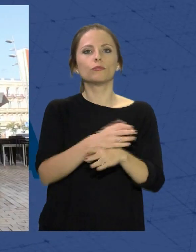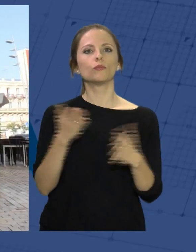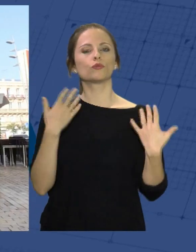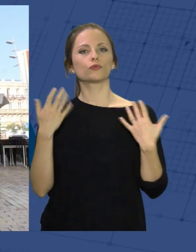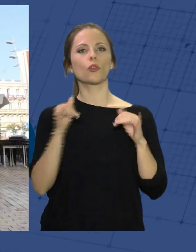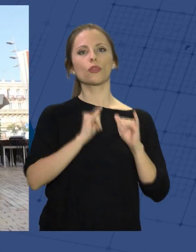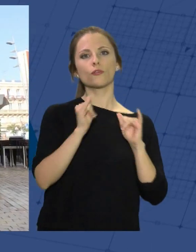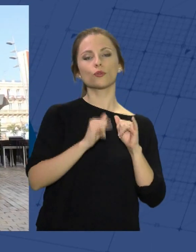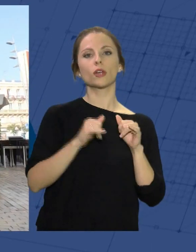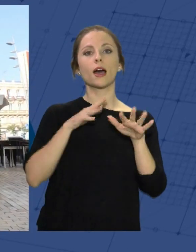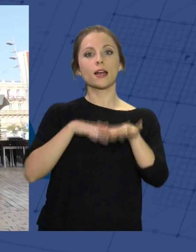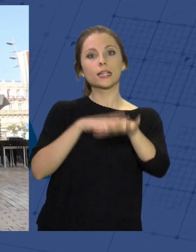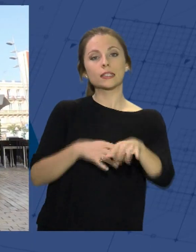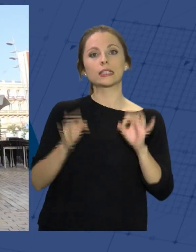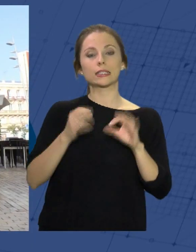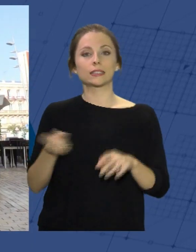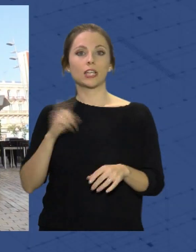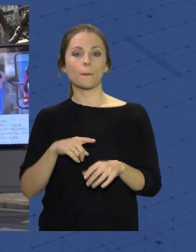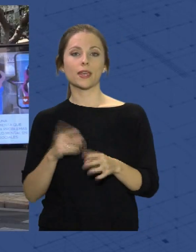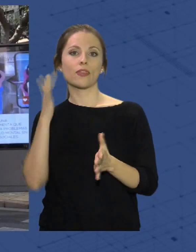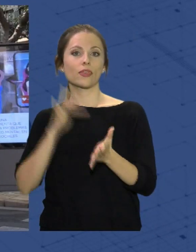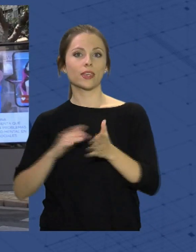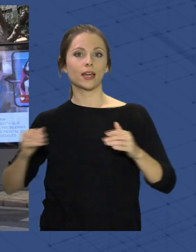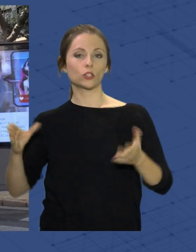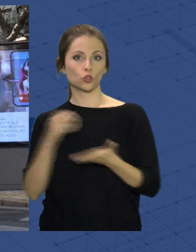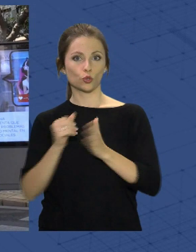Magna como de la Noche en Negro y el Día de Todos los Santos.